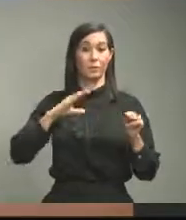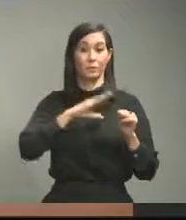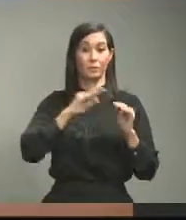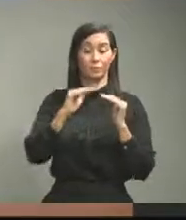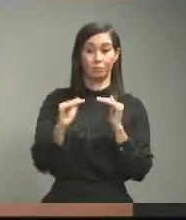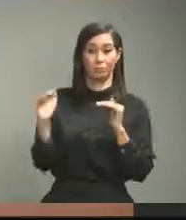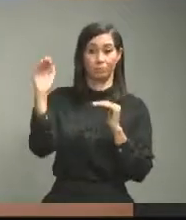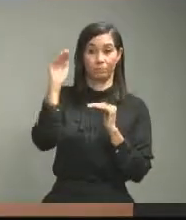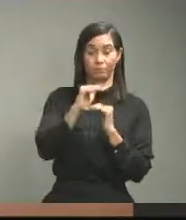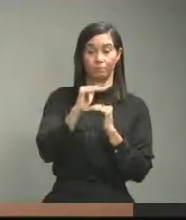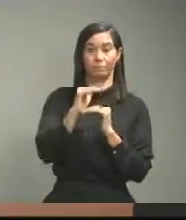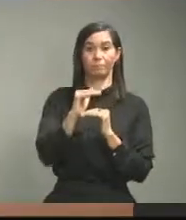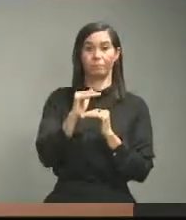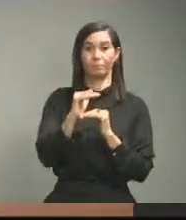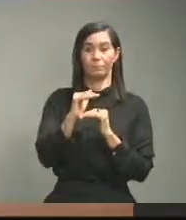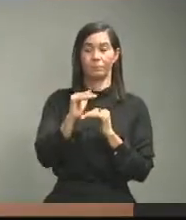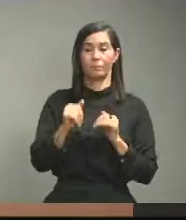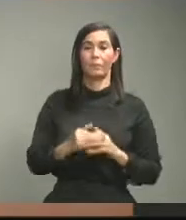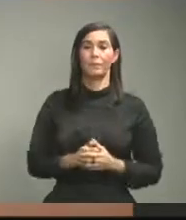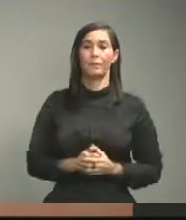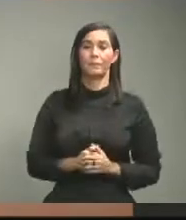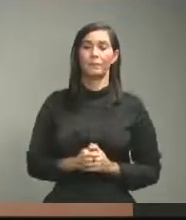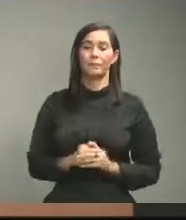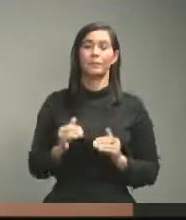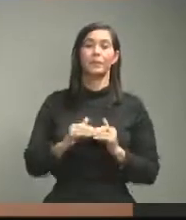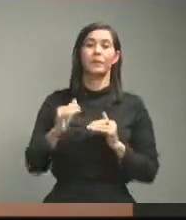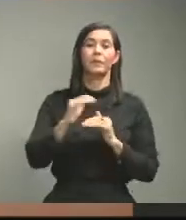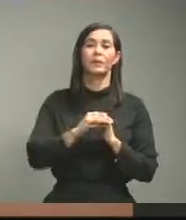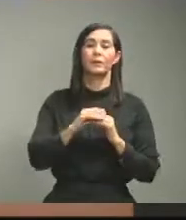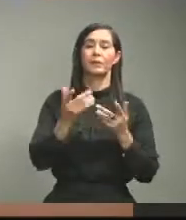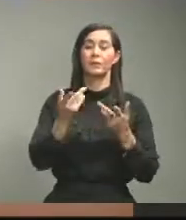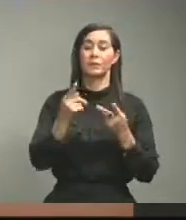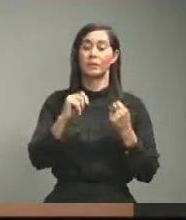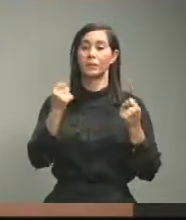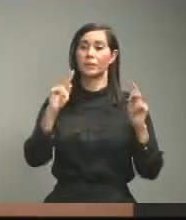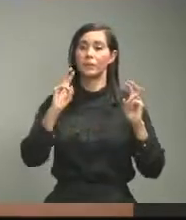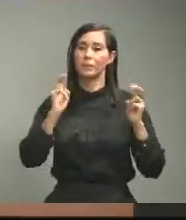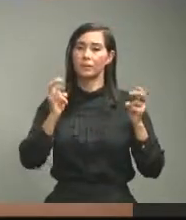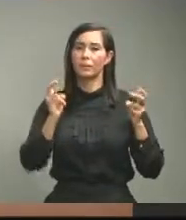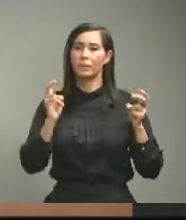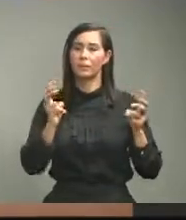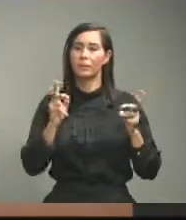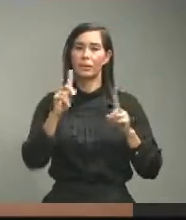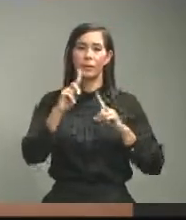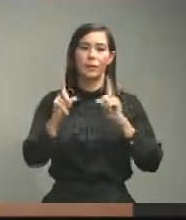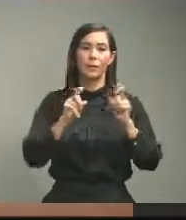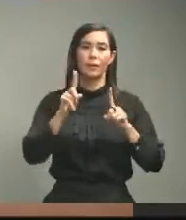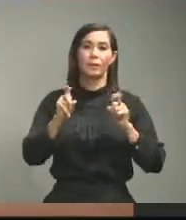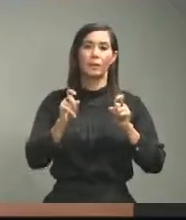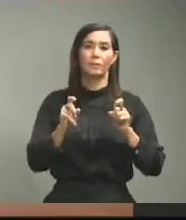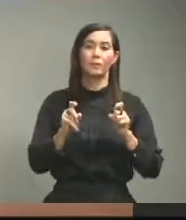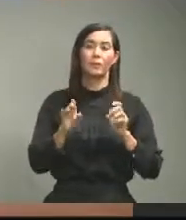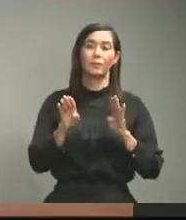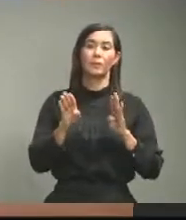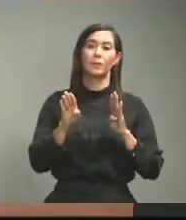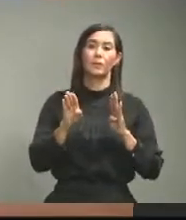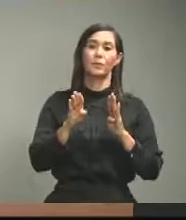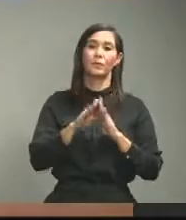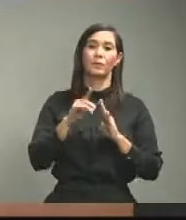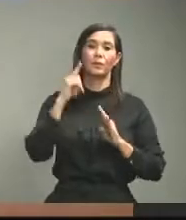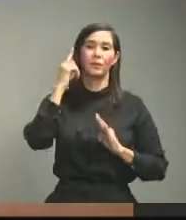lleva está trabajando esta temática ¿no? la pregunta va en el sentido de